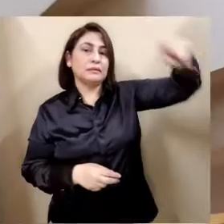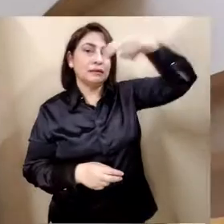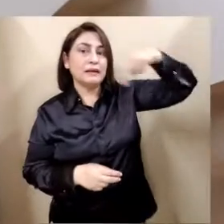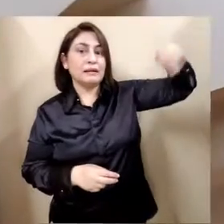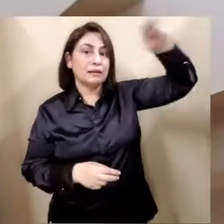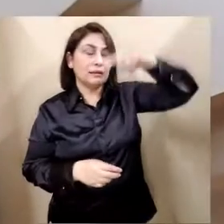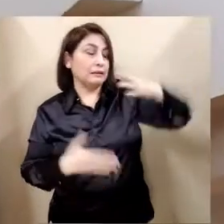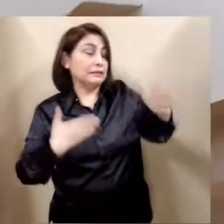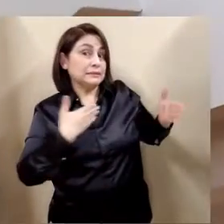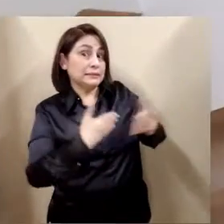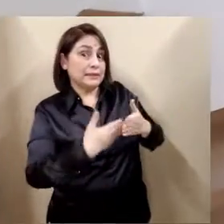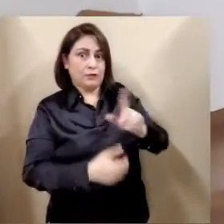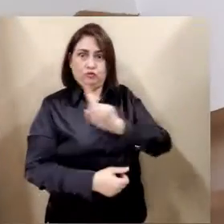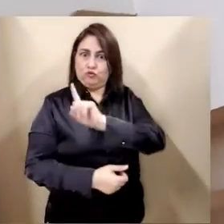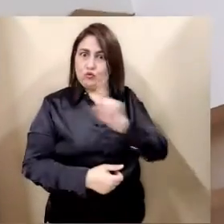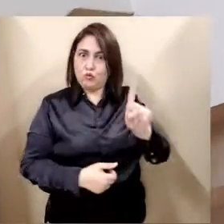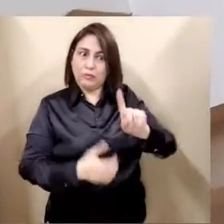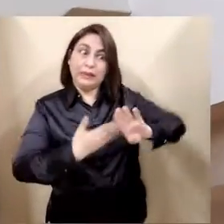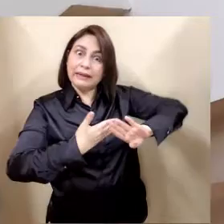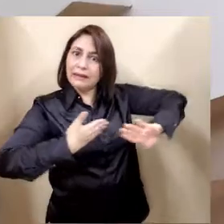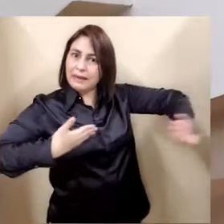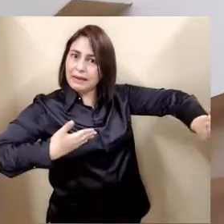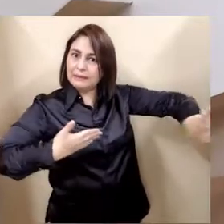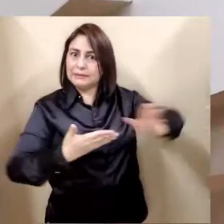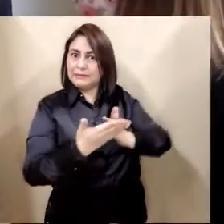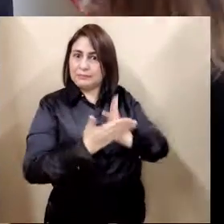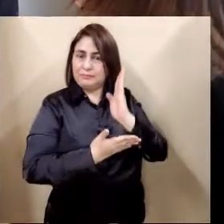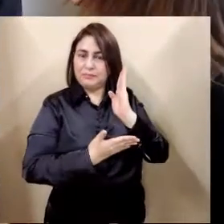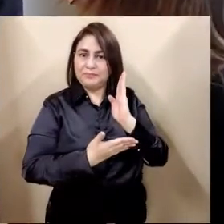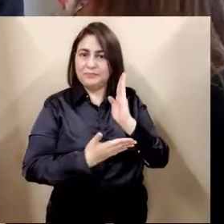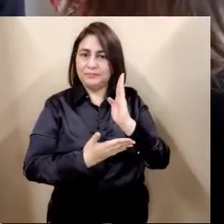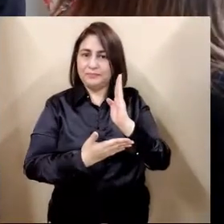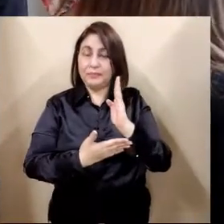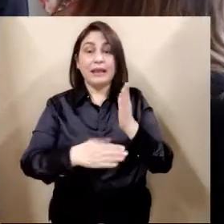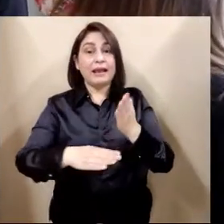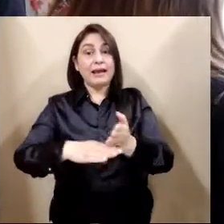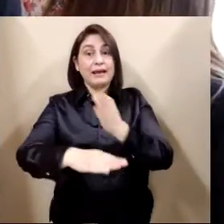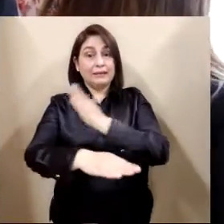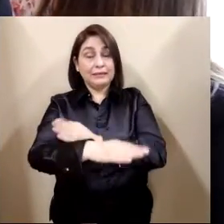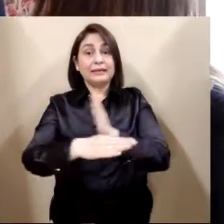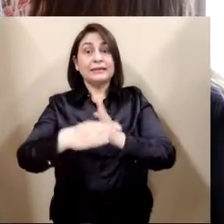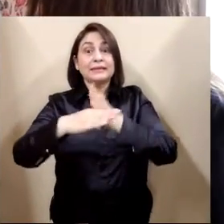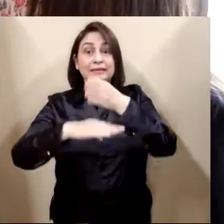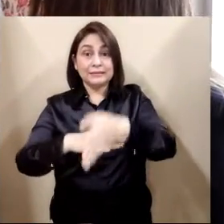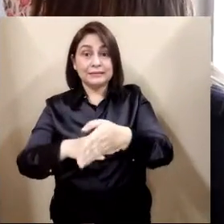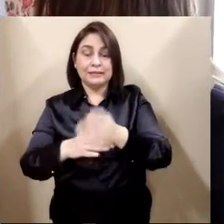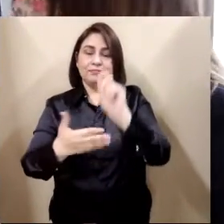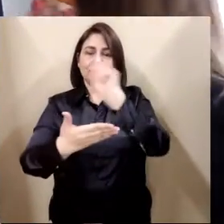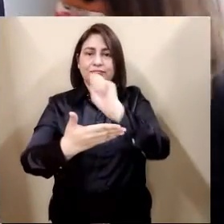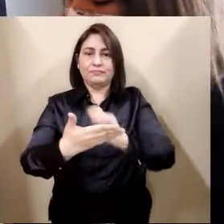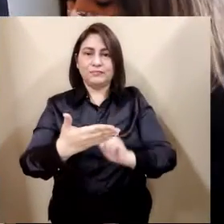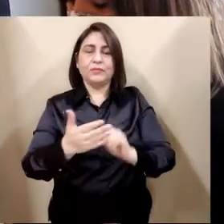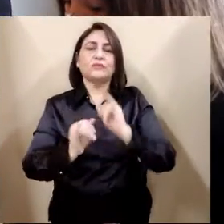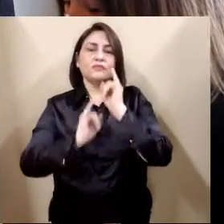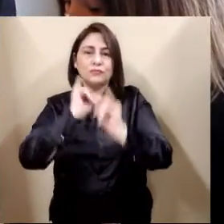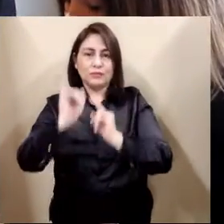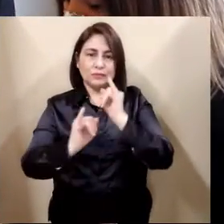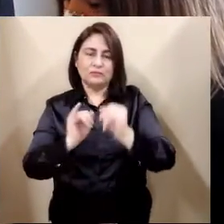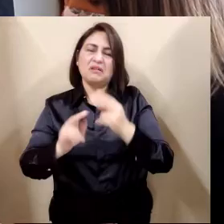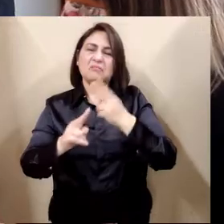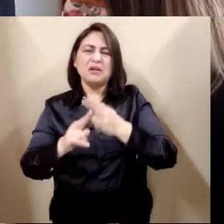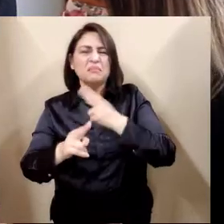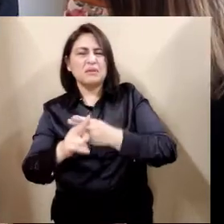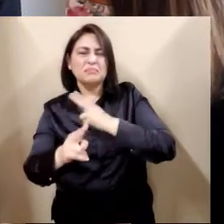la escalera respetando siempre el distanciamiento social. Antes de ingresar, anotan sus datos o verifican los